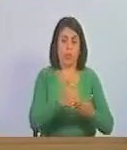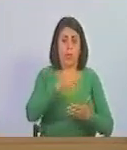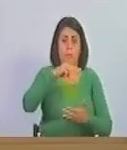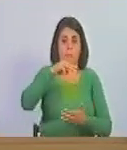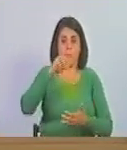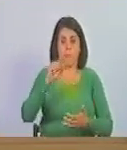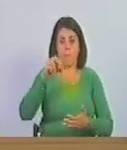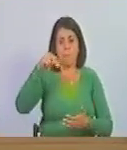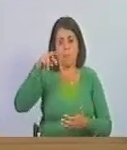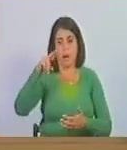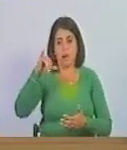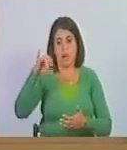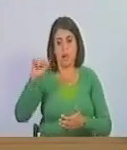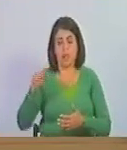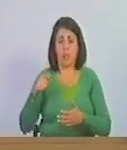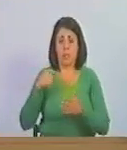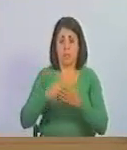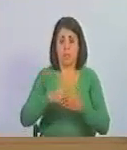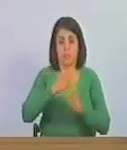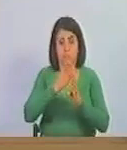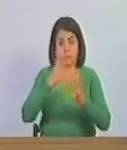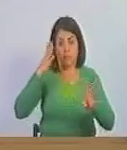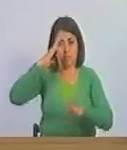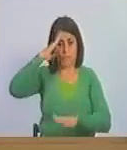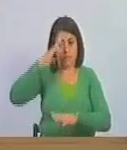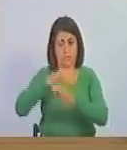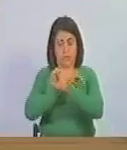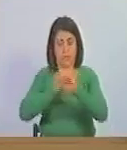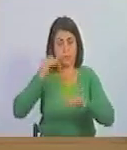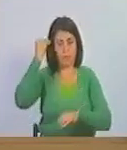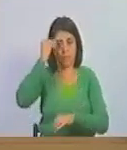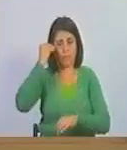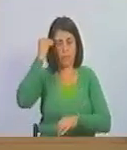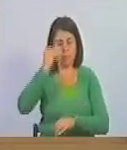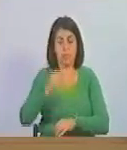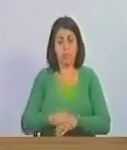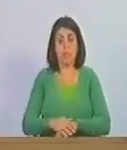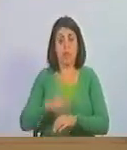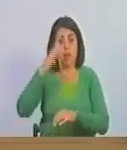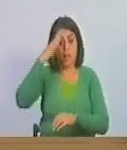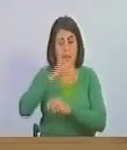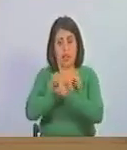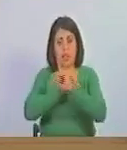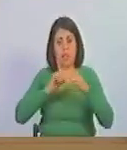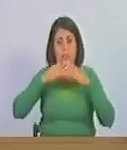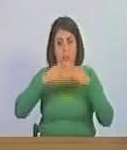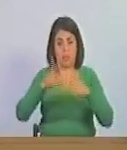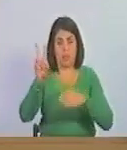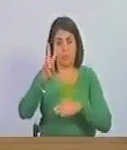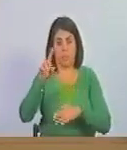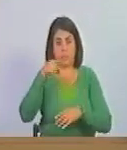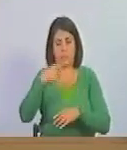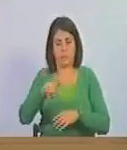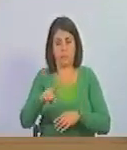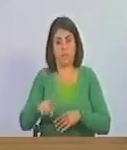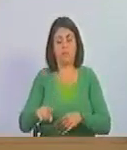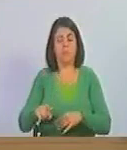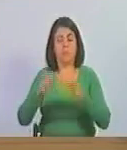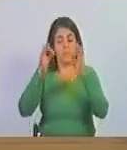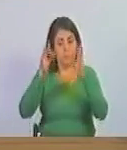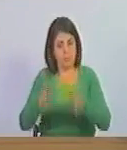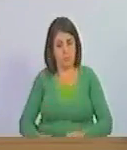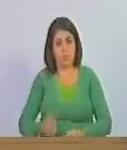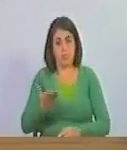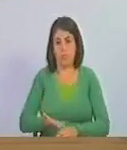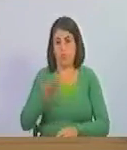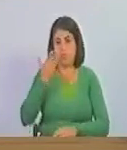quien aportó recursos y tropas considerando que la armada venezolana tuvo una definitiva y